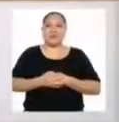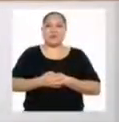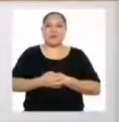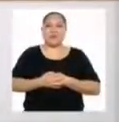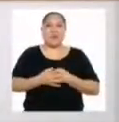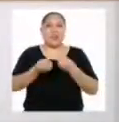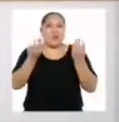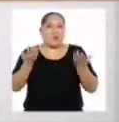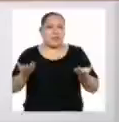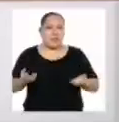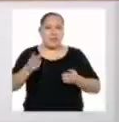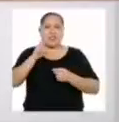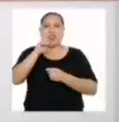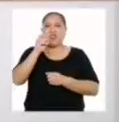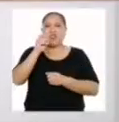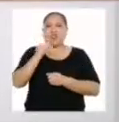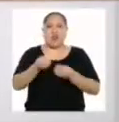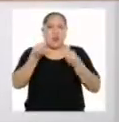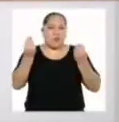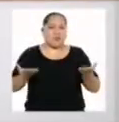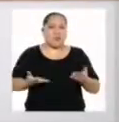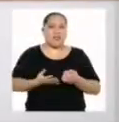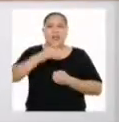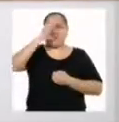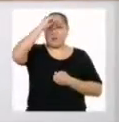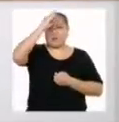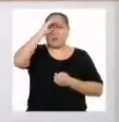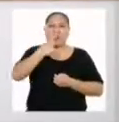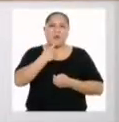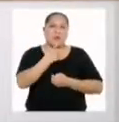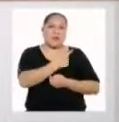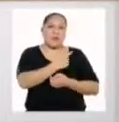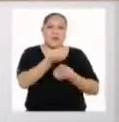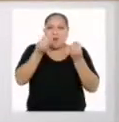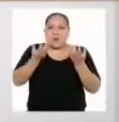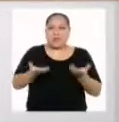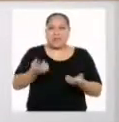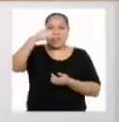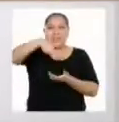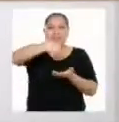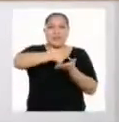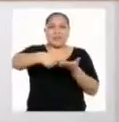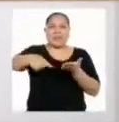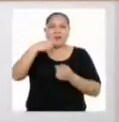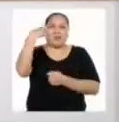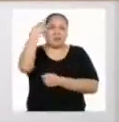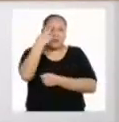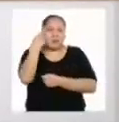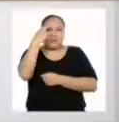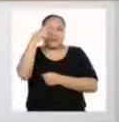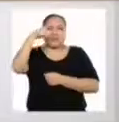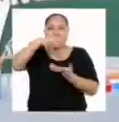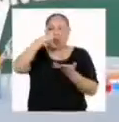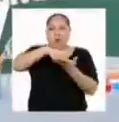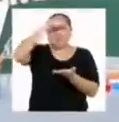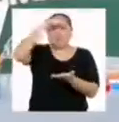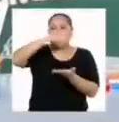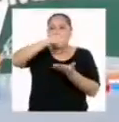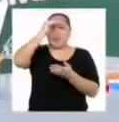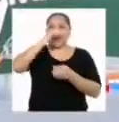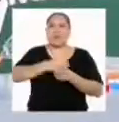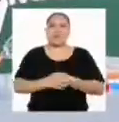¿Qué tal, Rodrigo? ¿Qué tal, chicas y chicos de primera y secundaria? ¿Cómo están en esta semana de reflexión sobre nuestros aprendizajes?